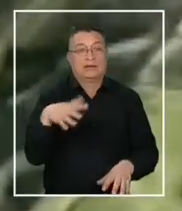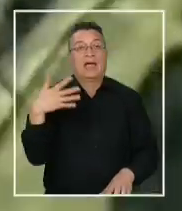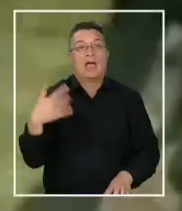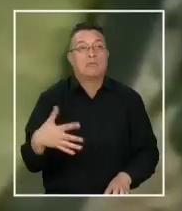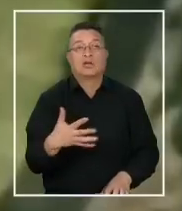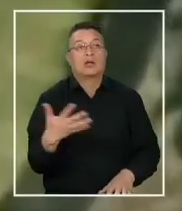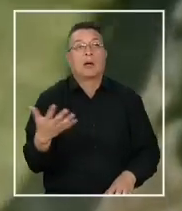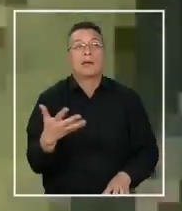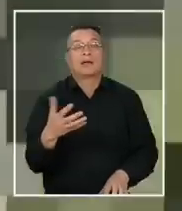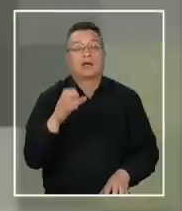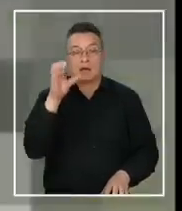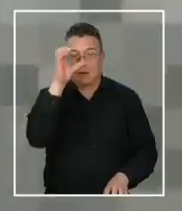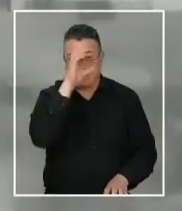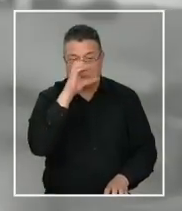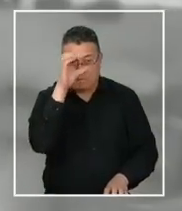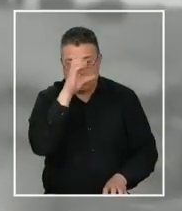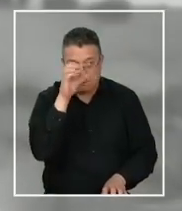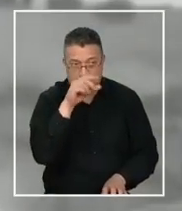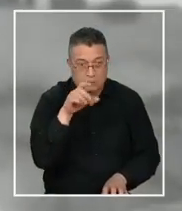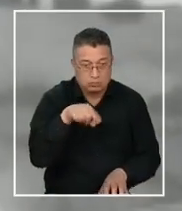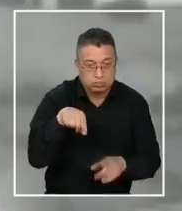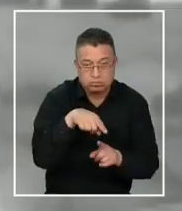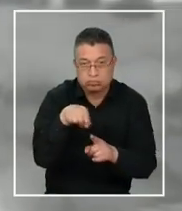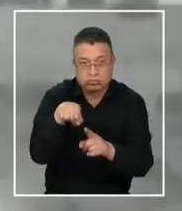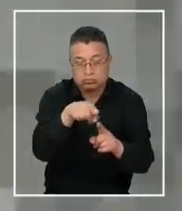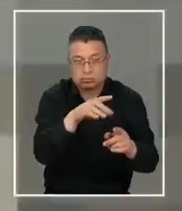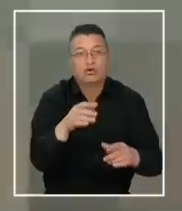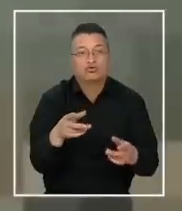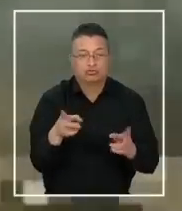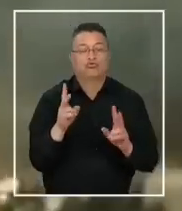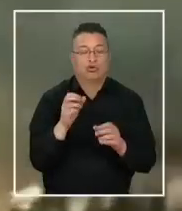para labores de monitoreo y exploración.